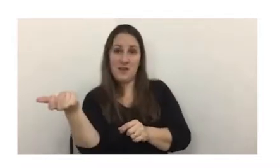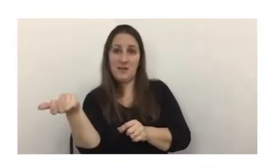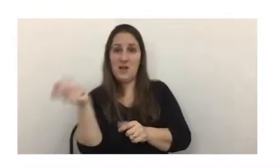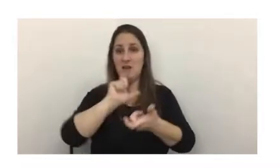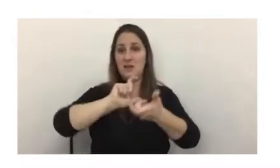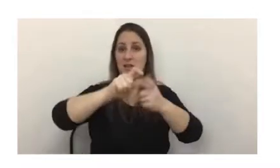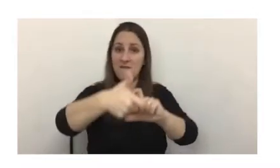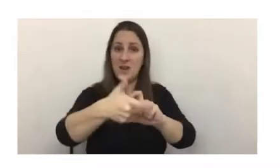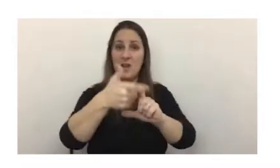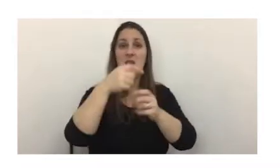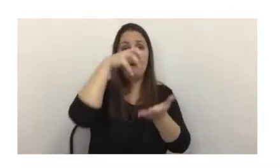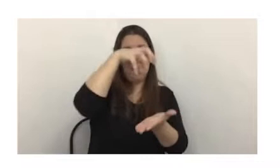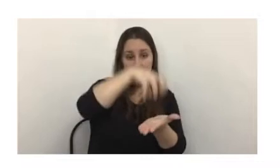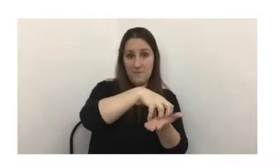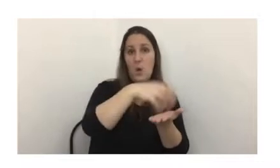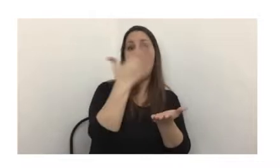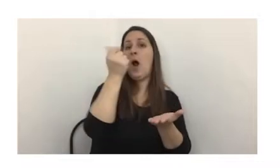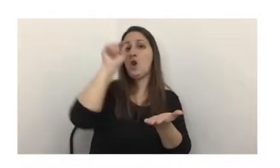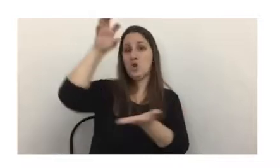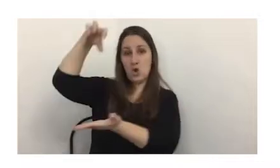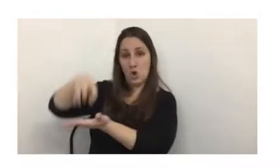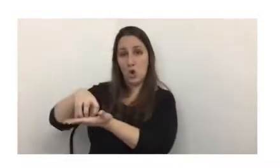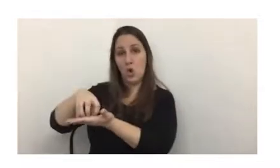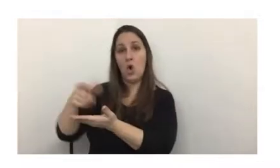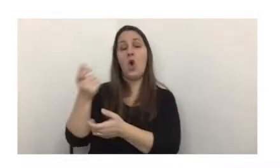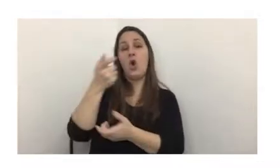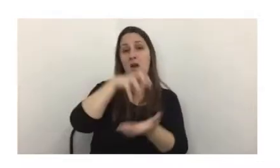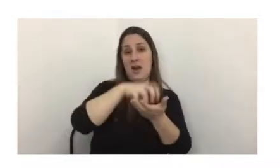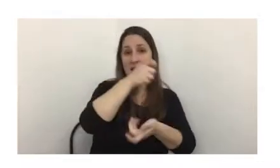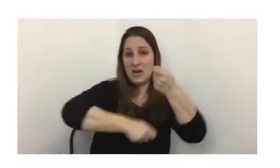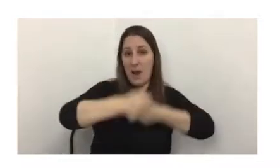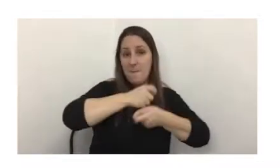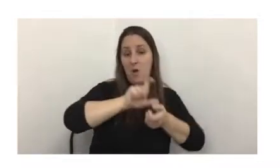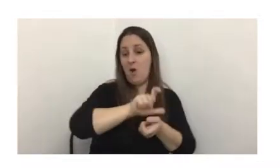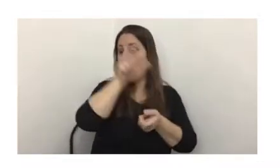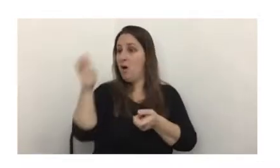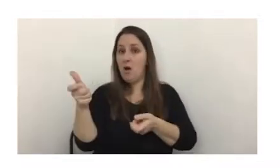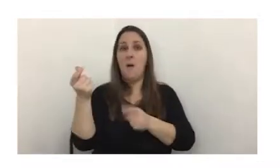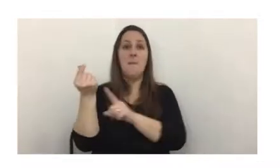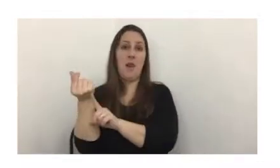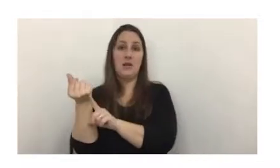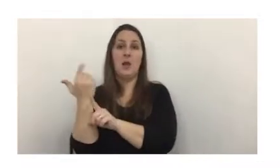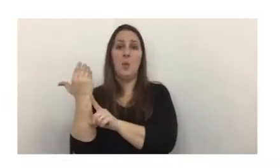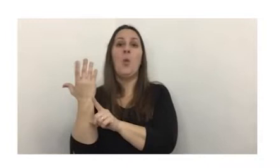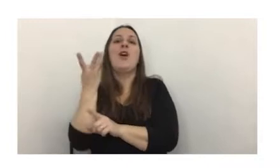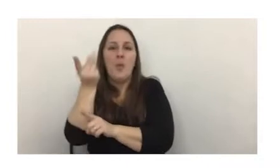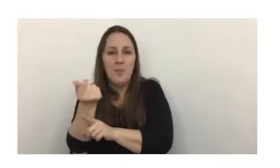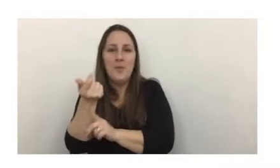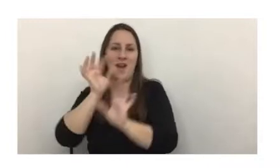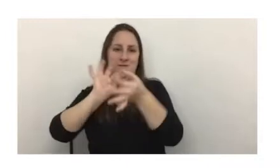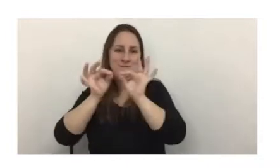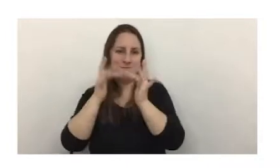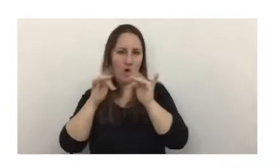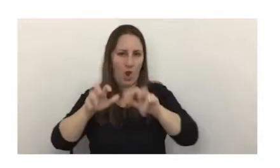entidad financiera a una cuenta del exchange que, acreditada que es la transferencia, con ese dinero se pueden comprar criptomonedas, ¿sí?